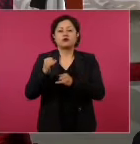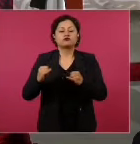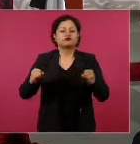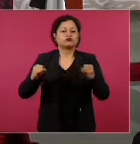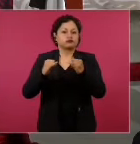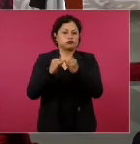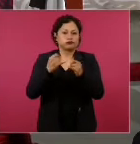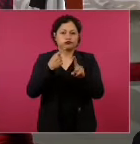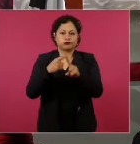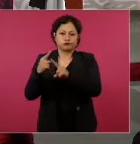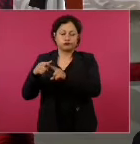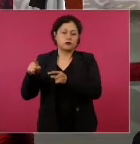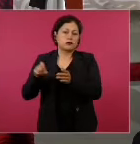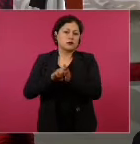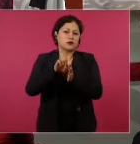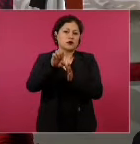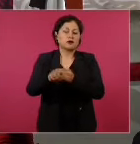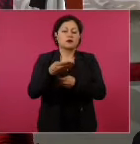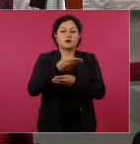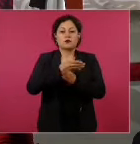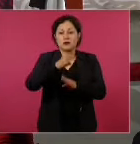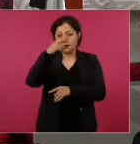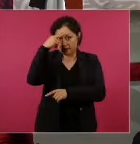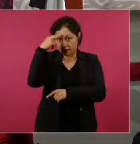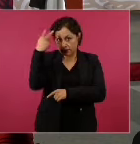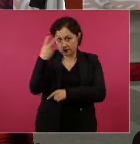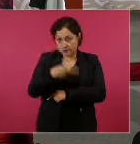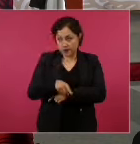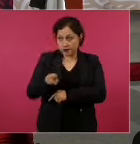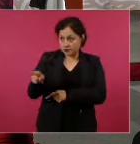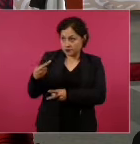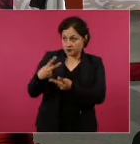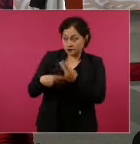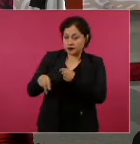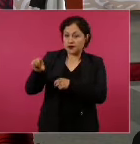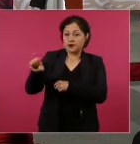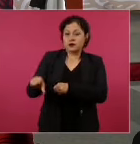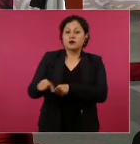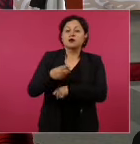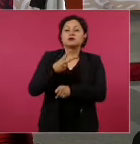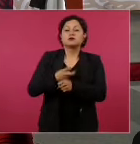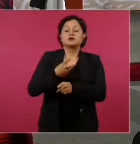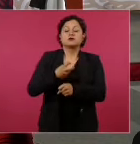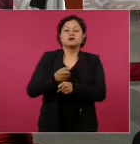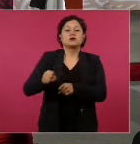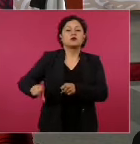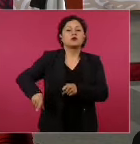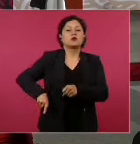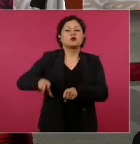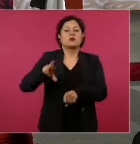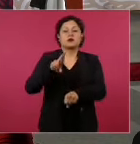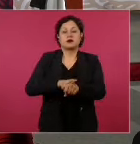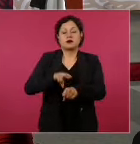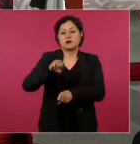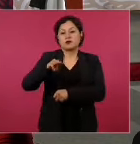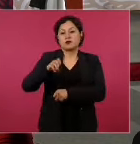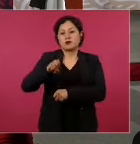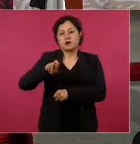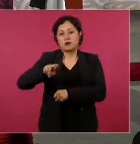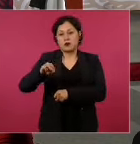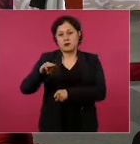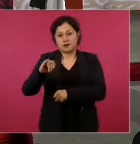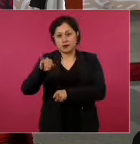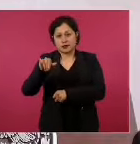como el Banco de México, nos acompaña hoy aquí el subgobernador Omar Mejía, también el